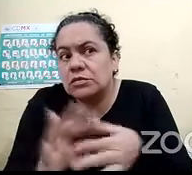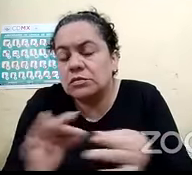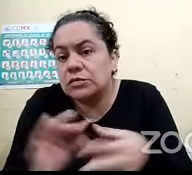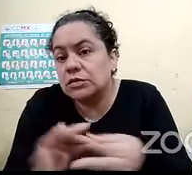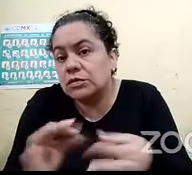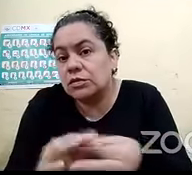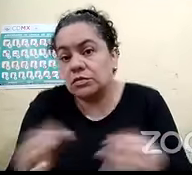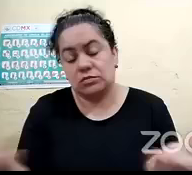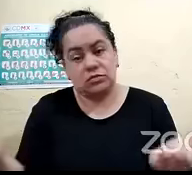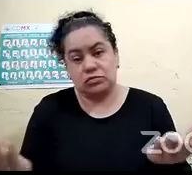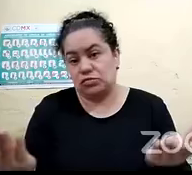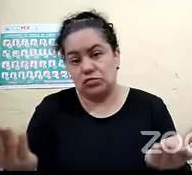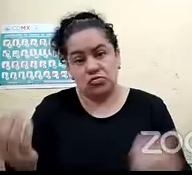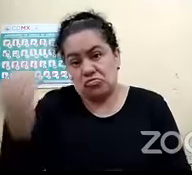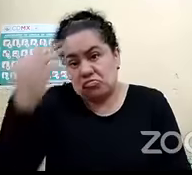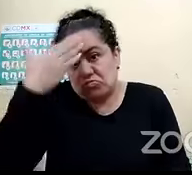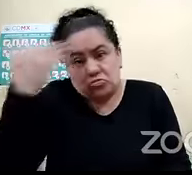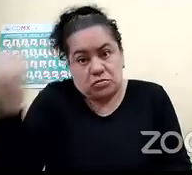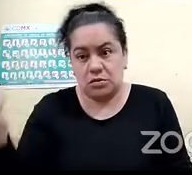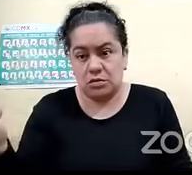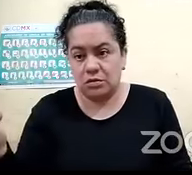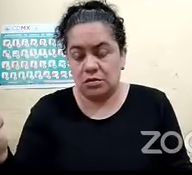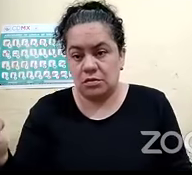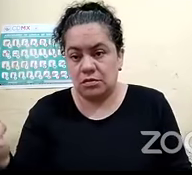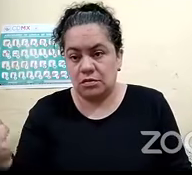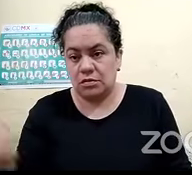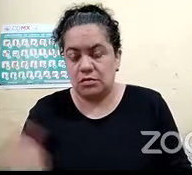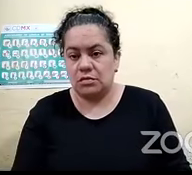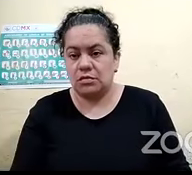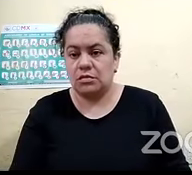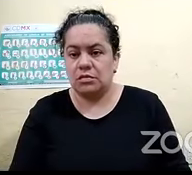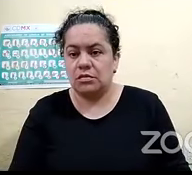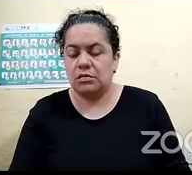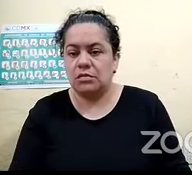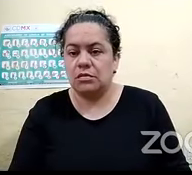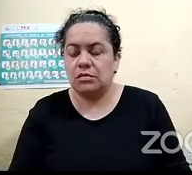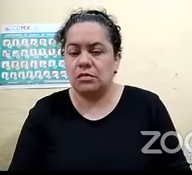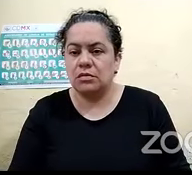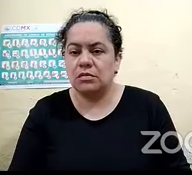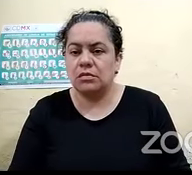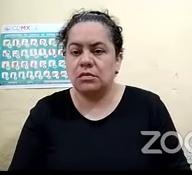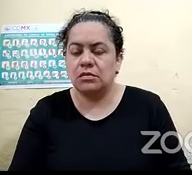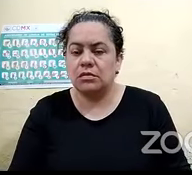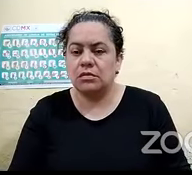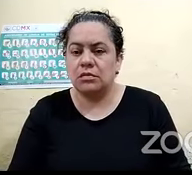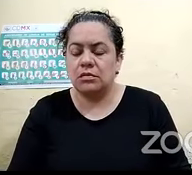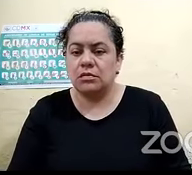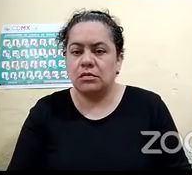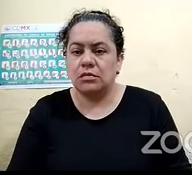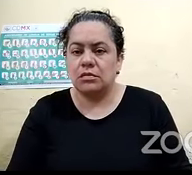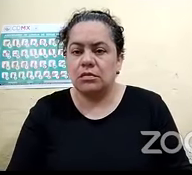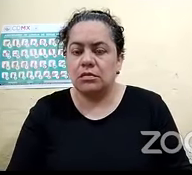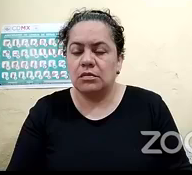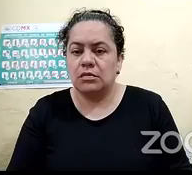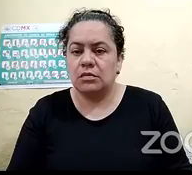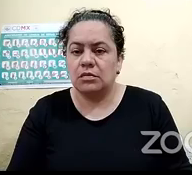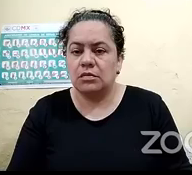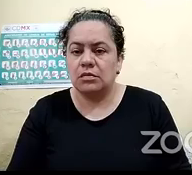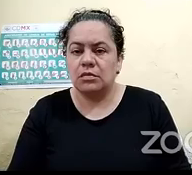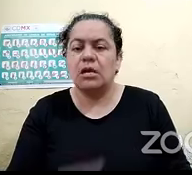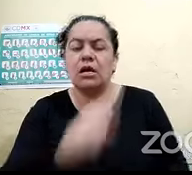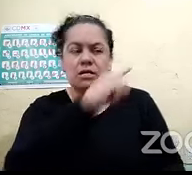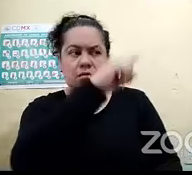voy a dar cuenta entonces ahora sí que debe de estar la señalética